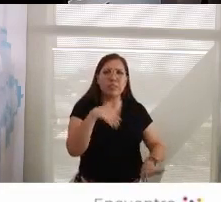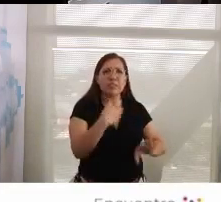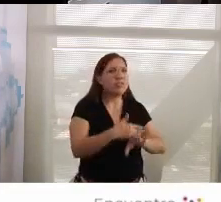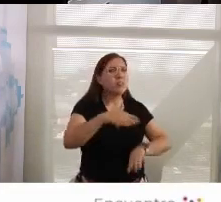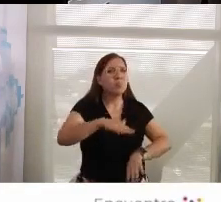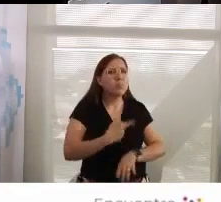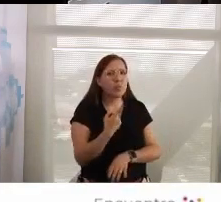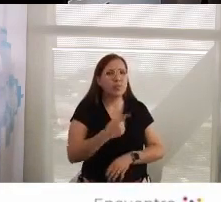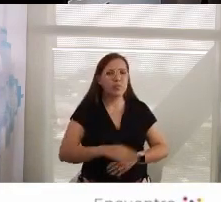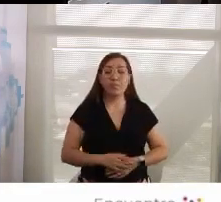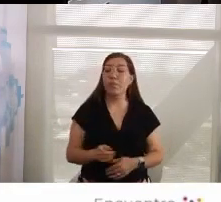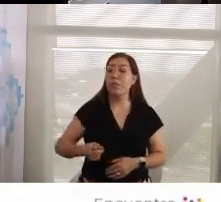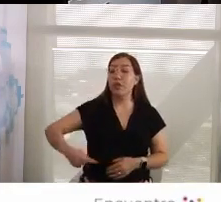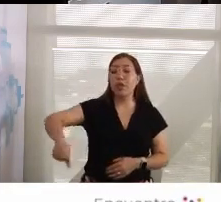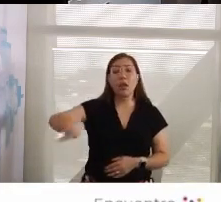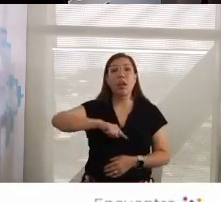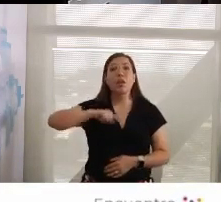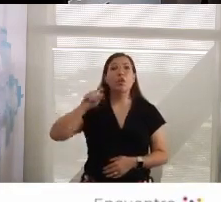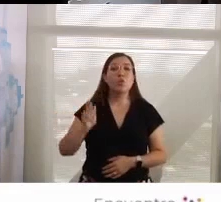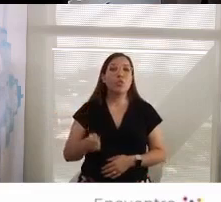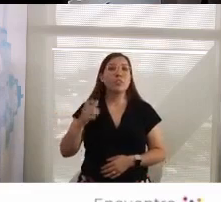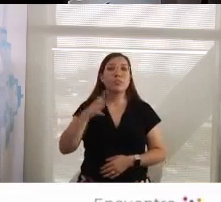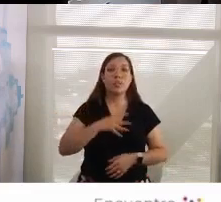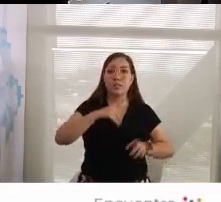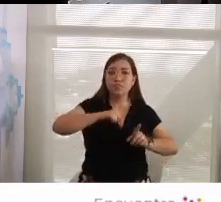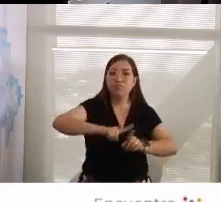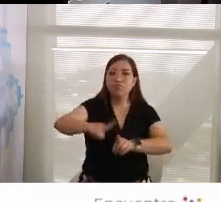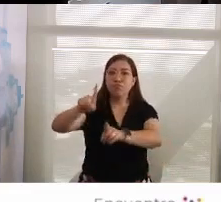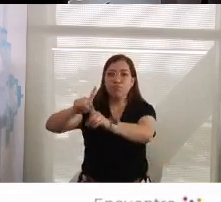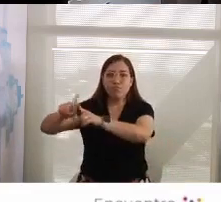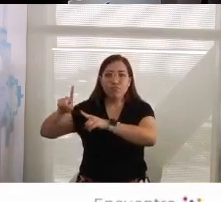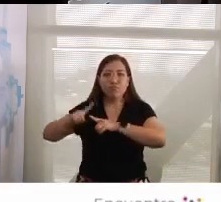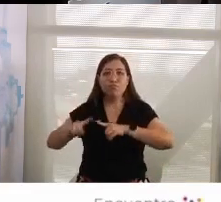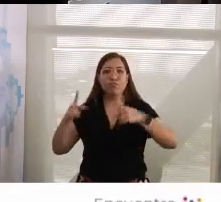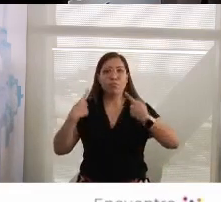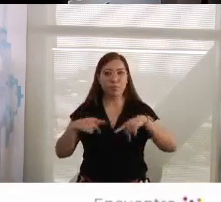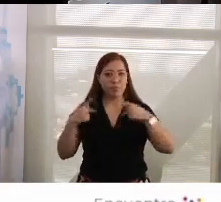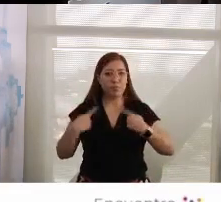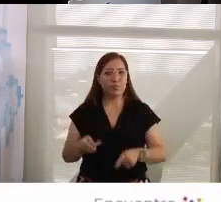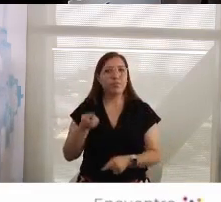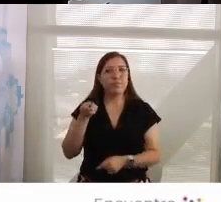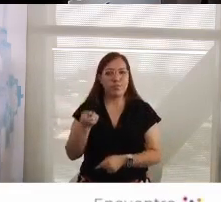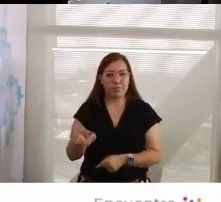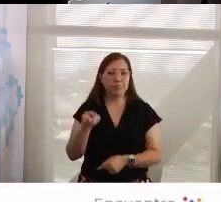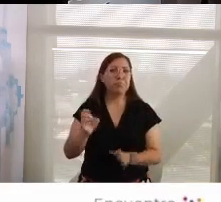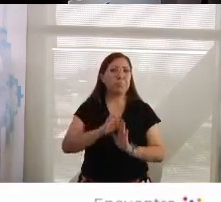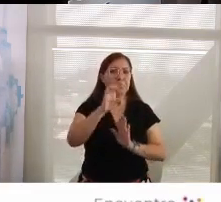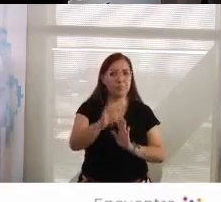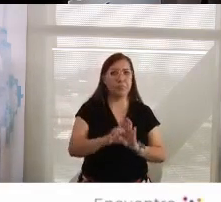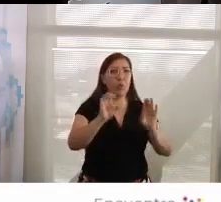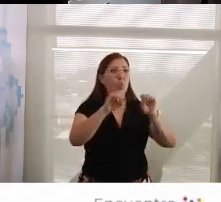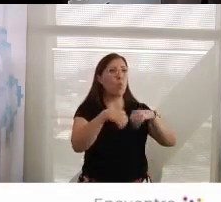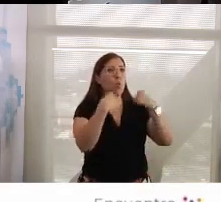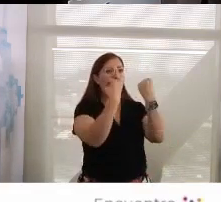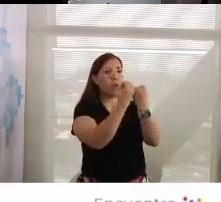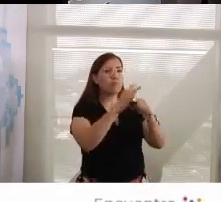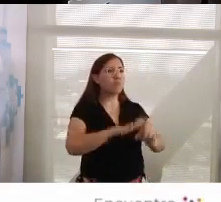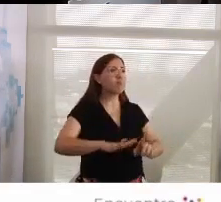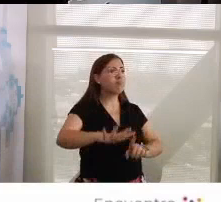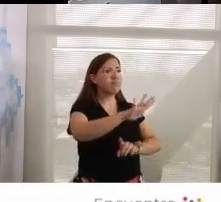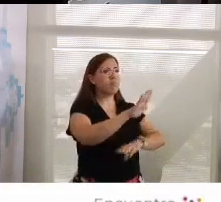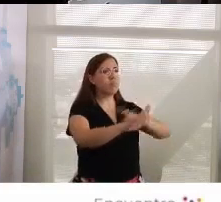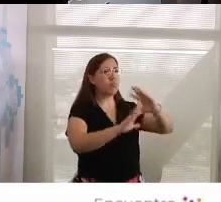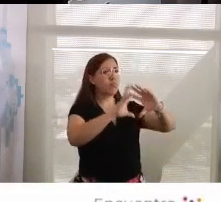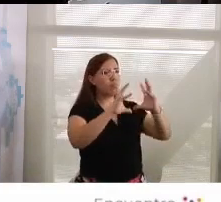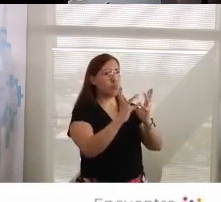está, representa pluralismo. allí están las organizaciones ambientales, allí